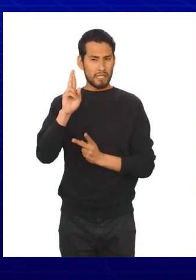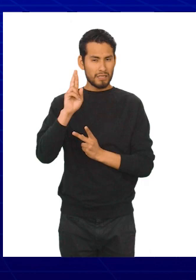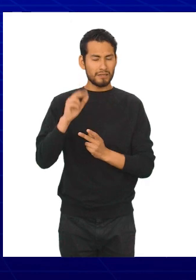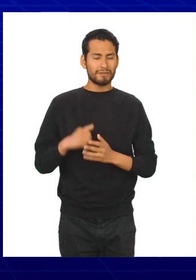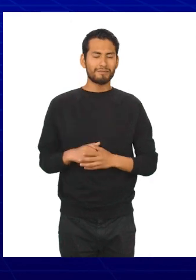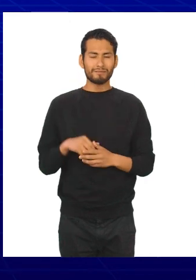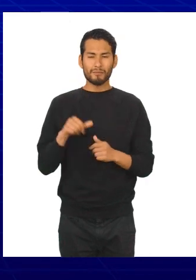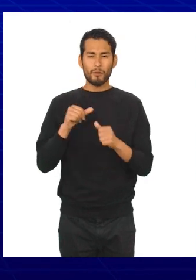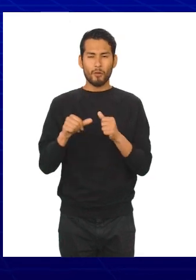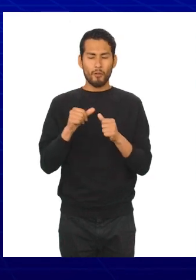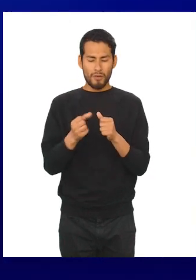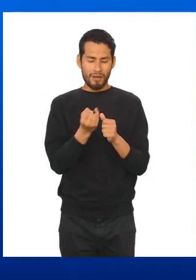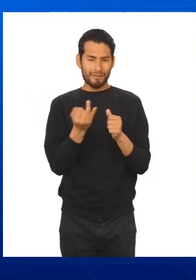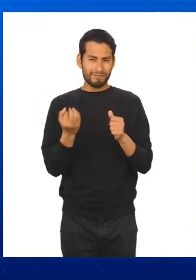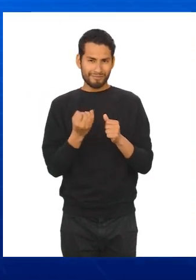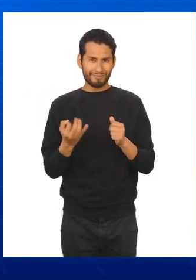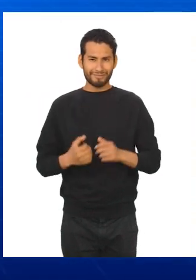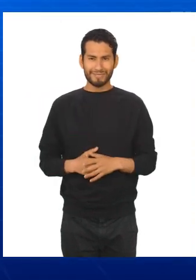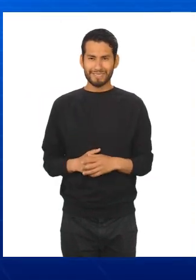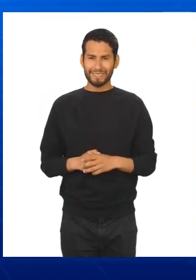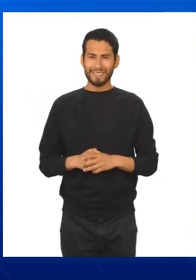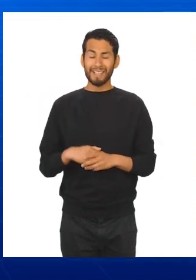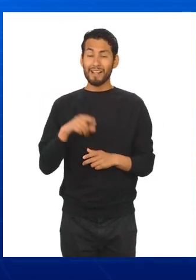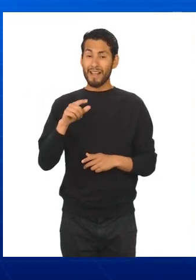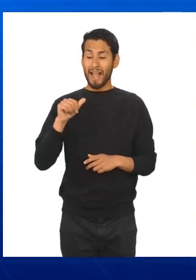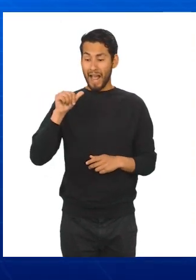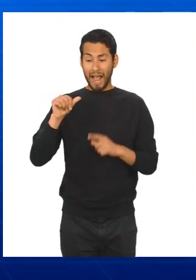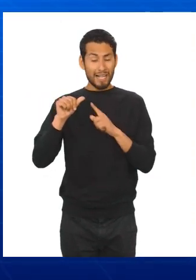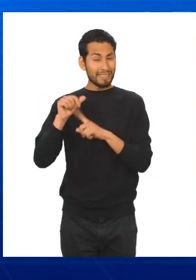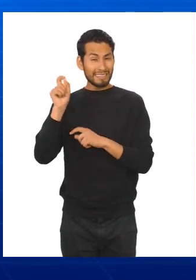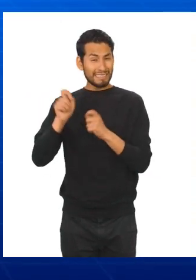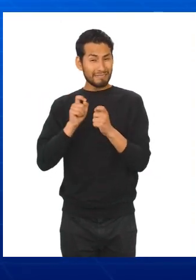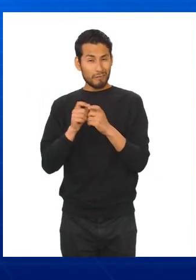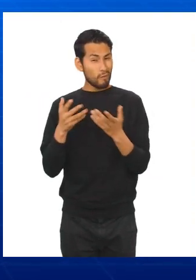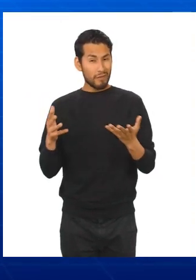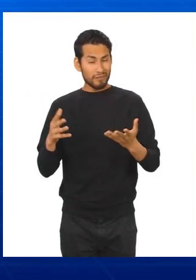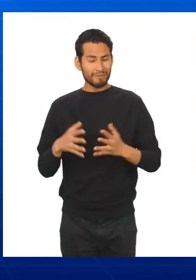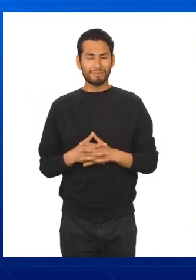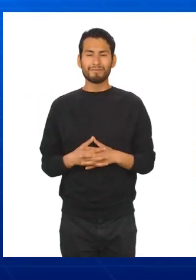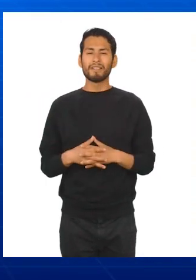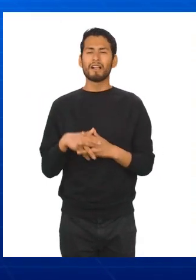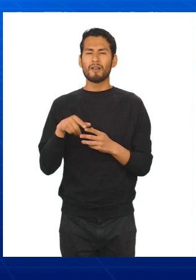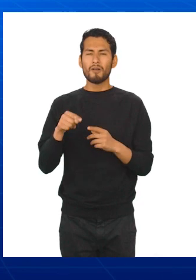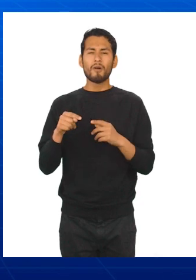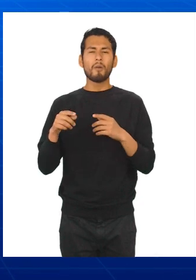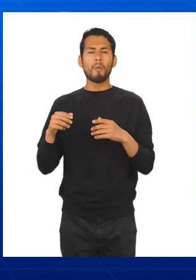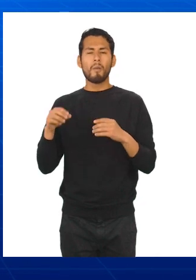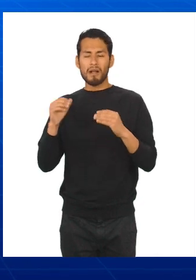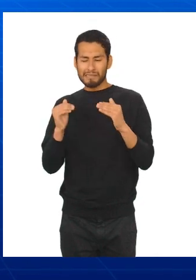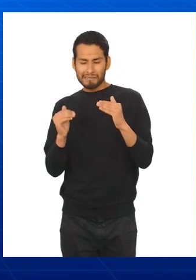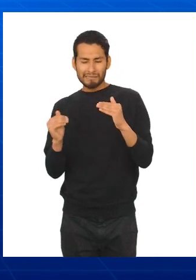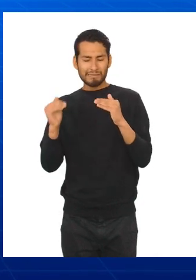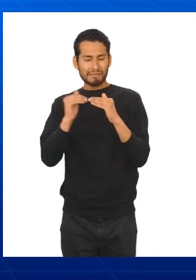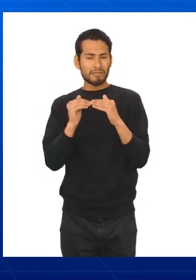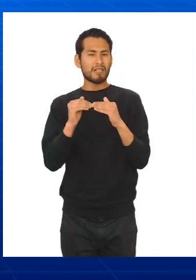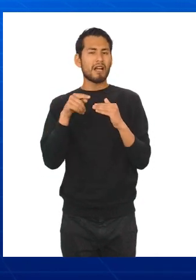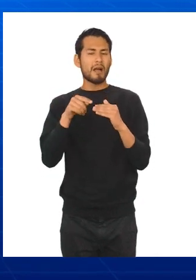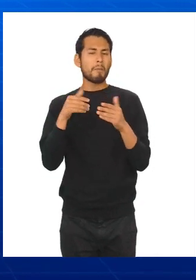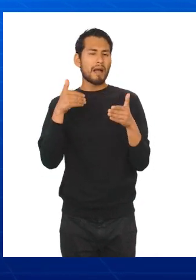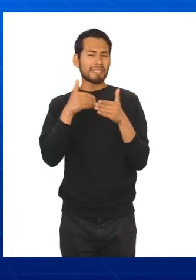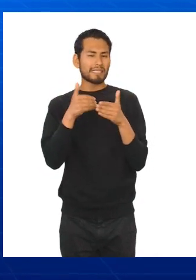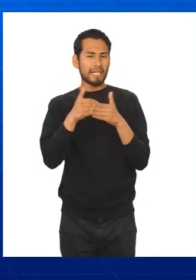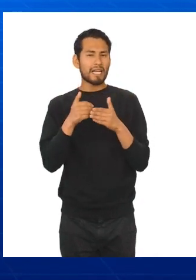sobre el número de intervalos. Cuando el valor de A no es exacto, se debe redondear al valor superior más cercano.